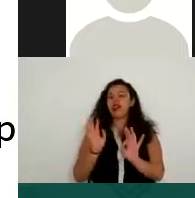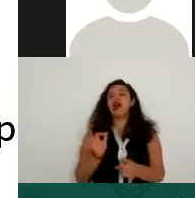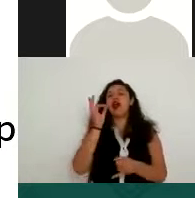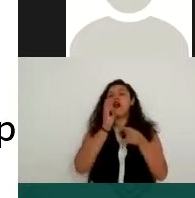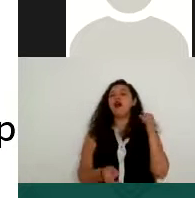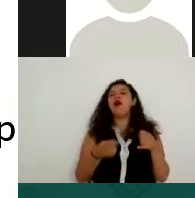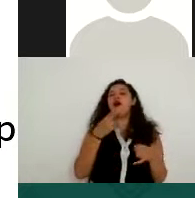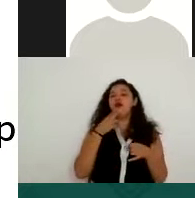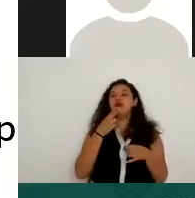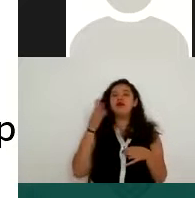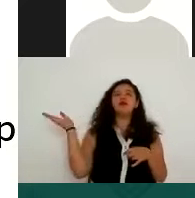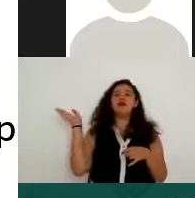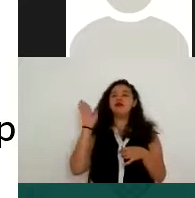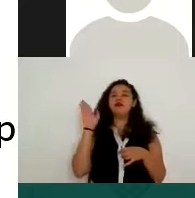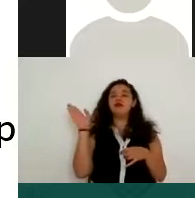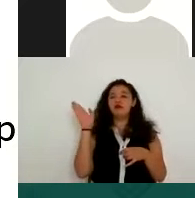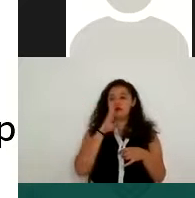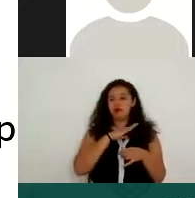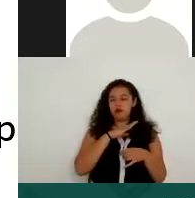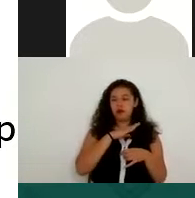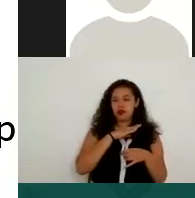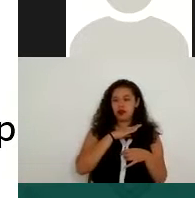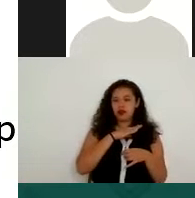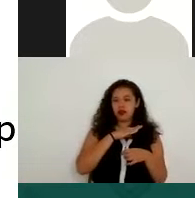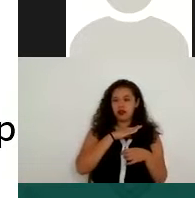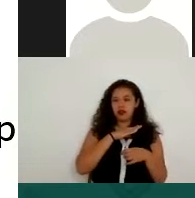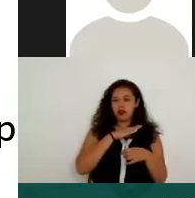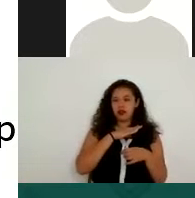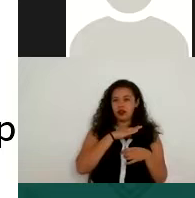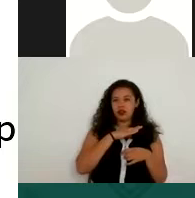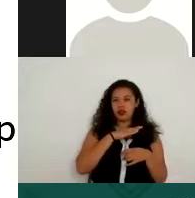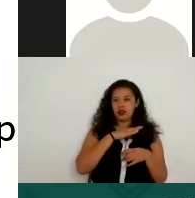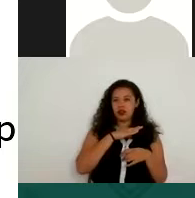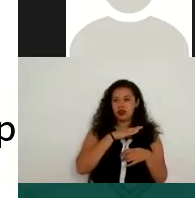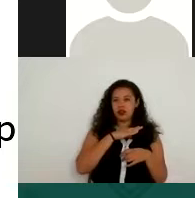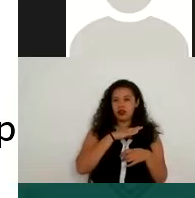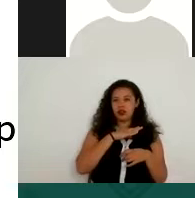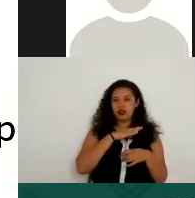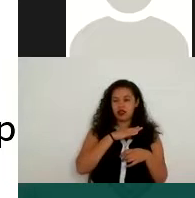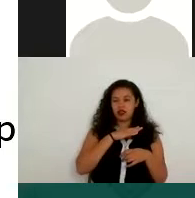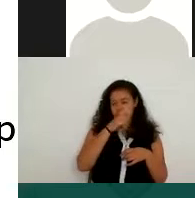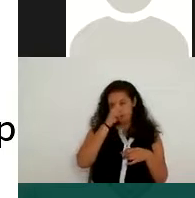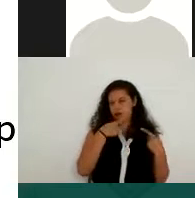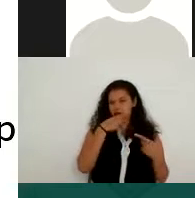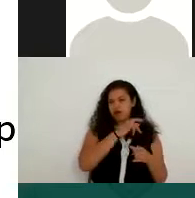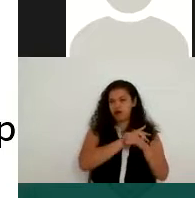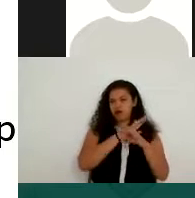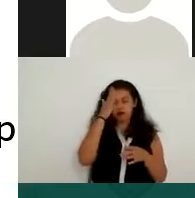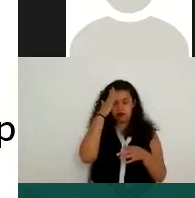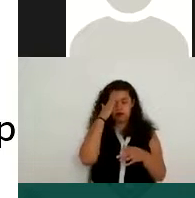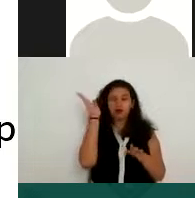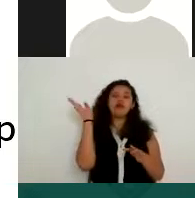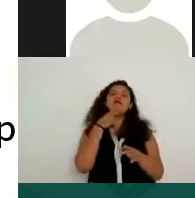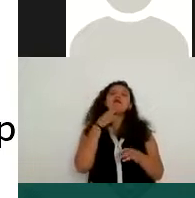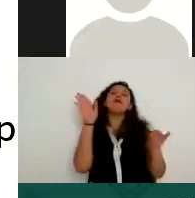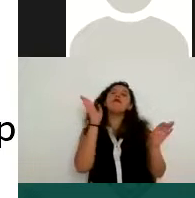es decir, no correcto, conlleve un grave riesgo para su titular. Como les mencionaba hace un momento, estos datos requieren una